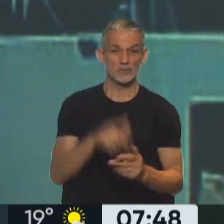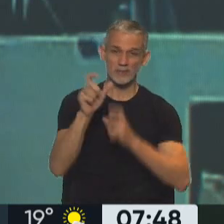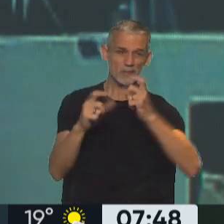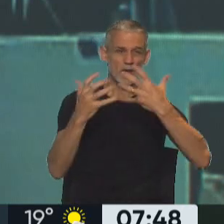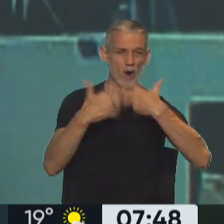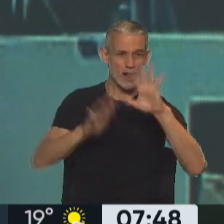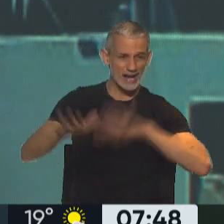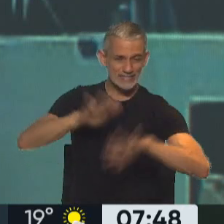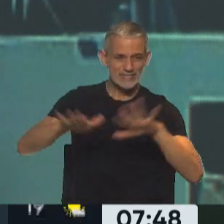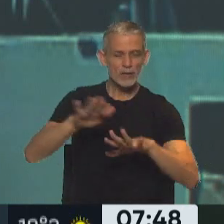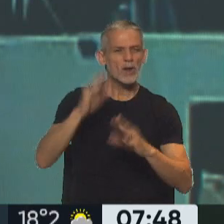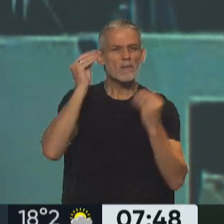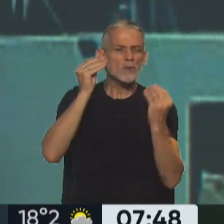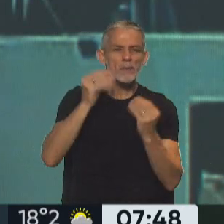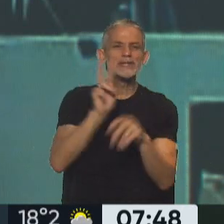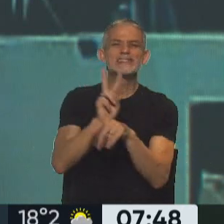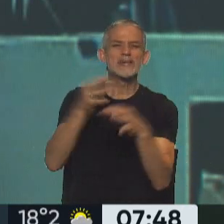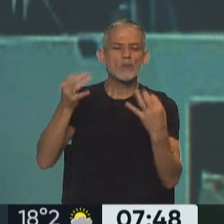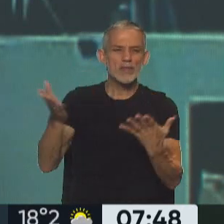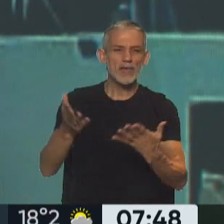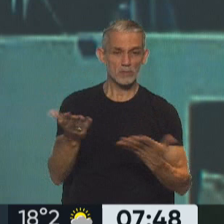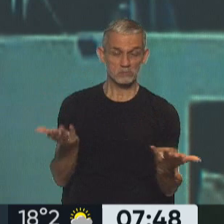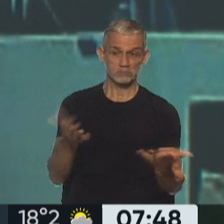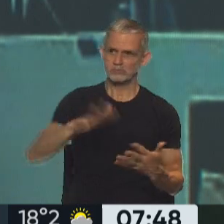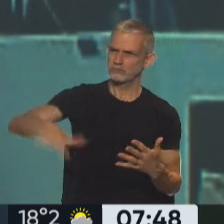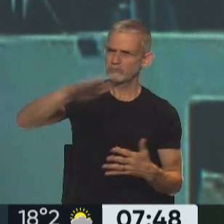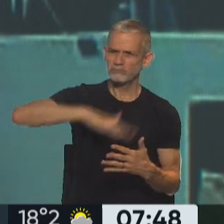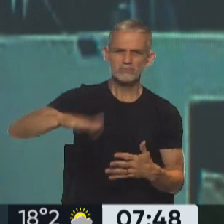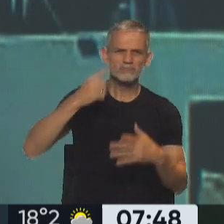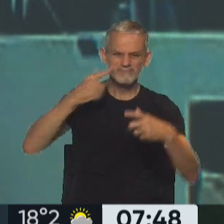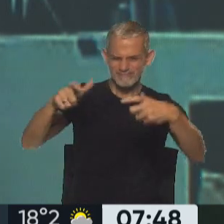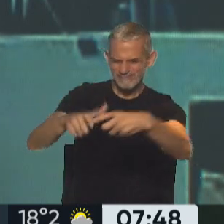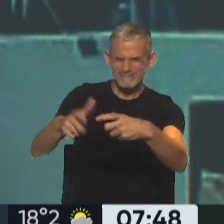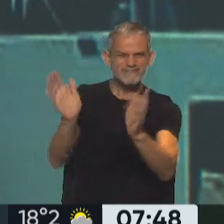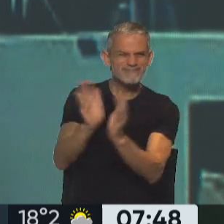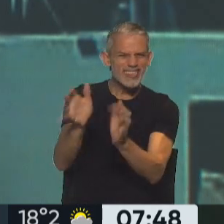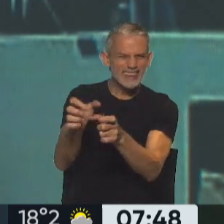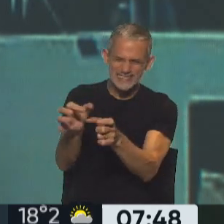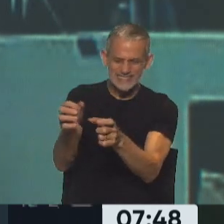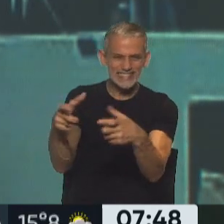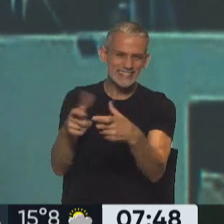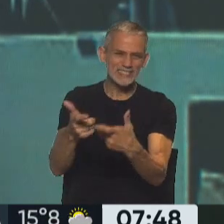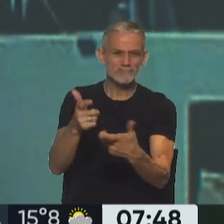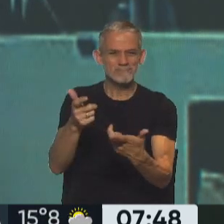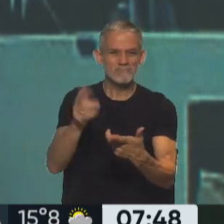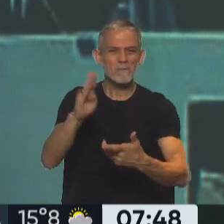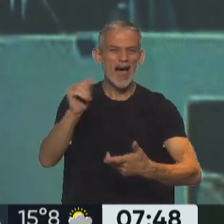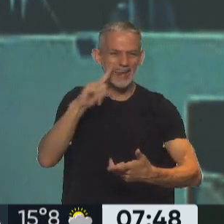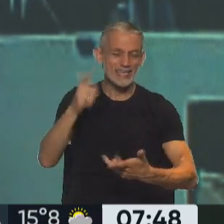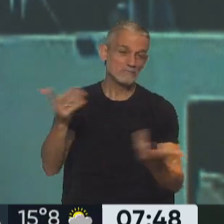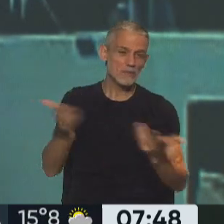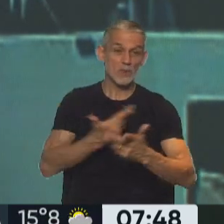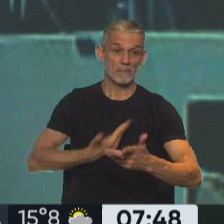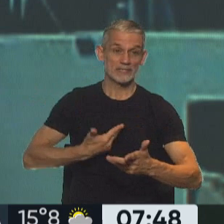del GB20 siempre están preocupados por la seguridad, es como un lugar ideal, porque es una isla, chiquitito, como que se puede, están buena parte de los